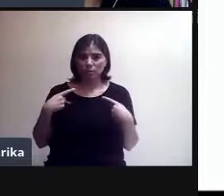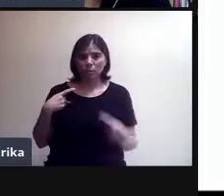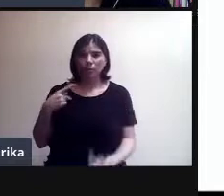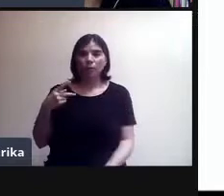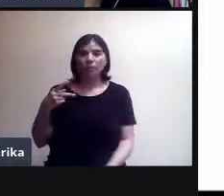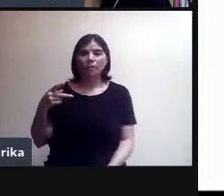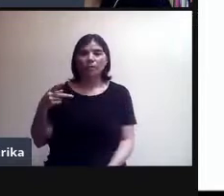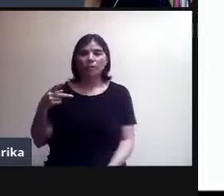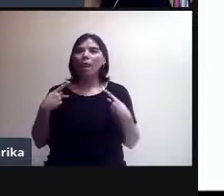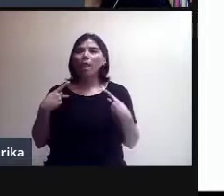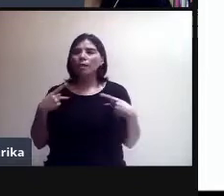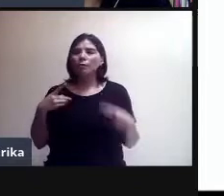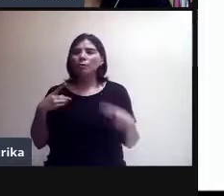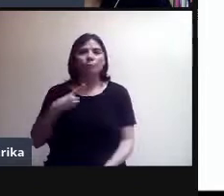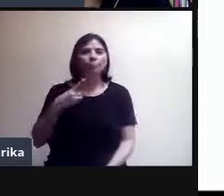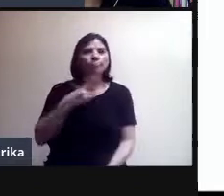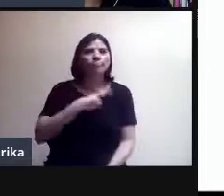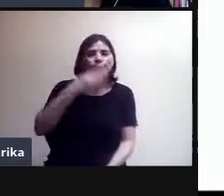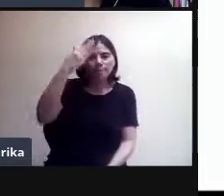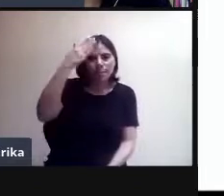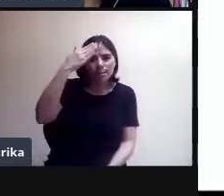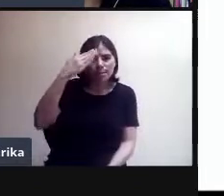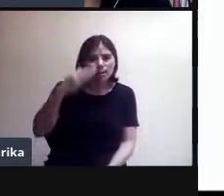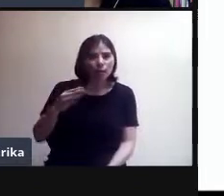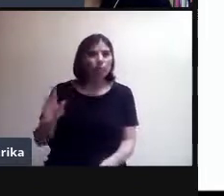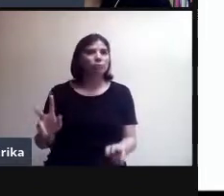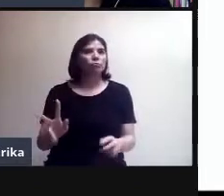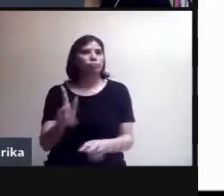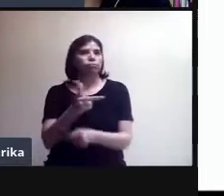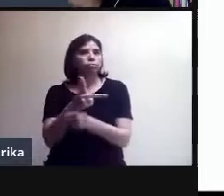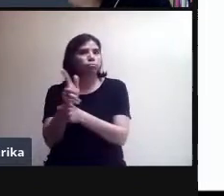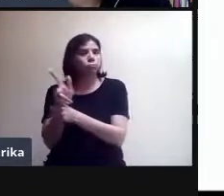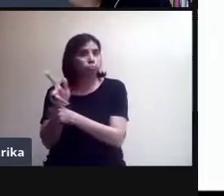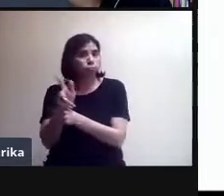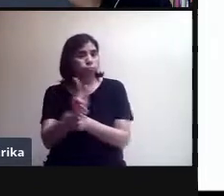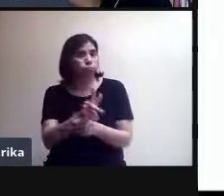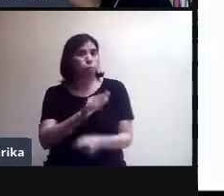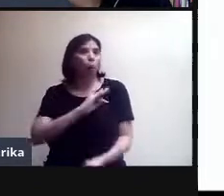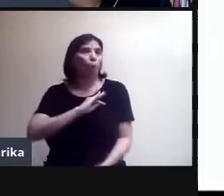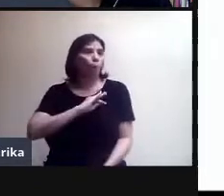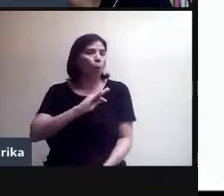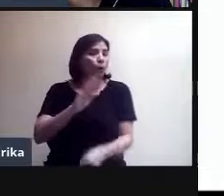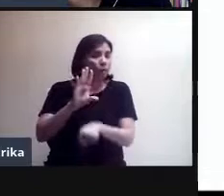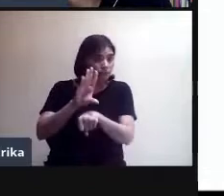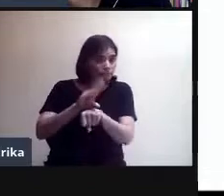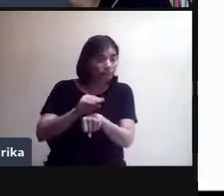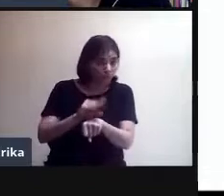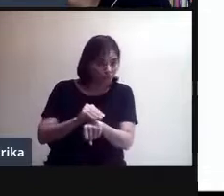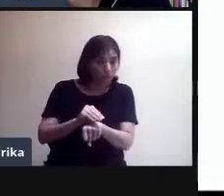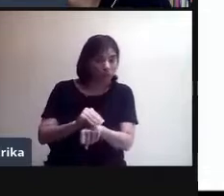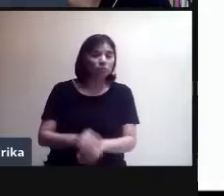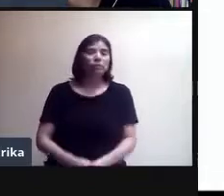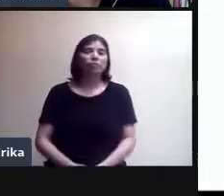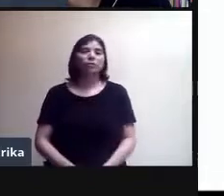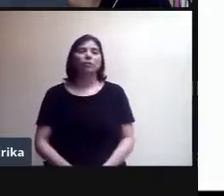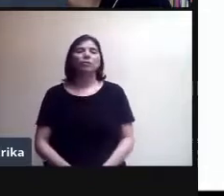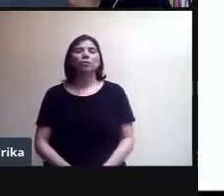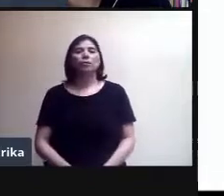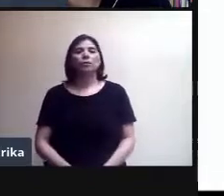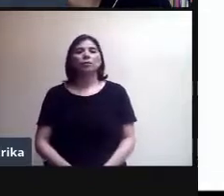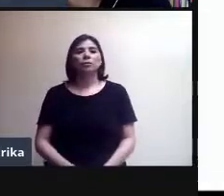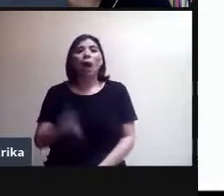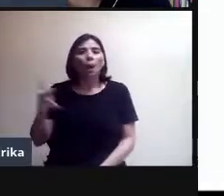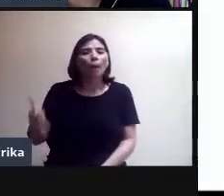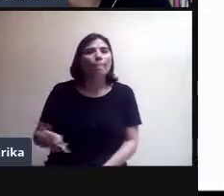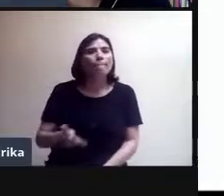Entonces, de esa manera hacemos esta operación de grabar la reunión. ¿Qué pasa si alguien de la